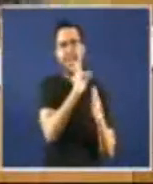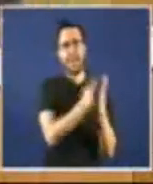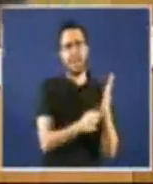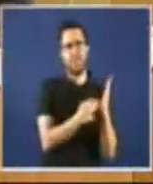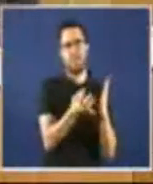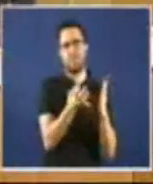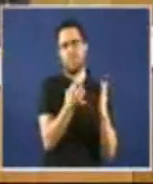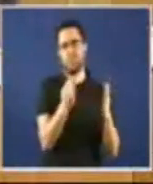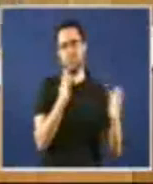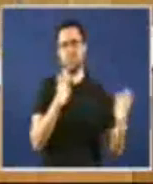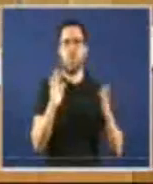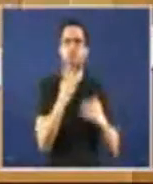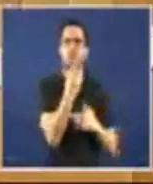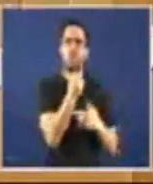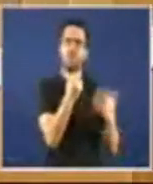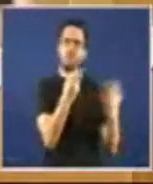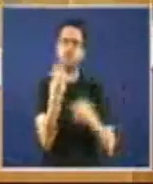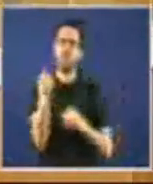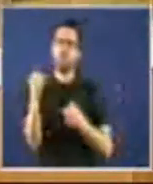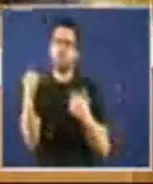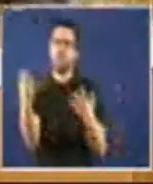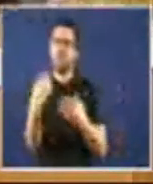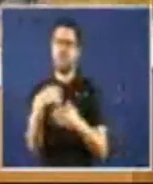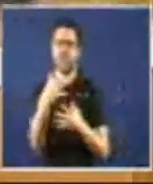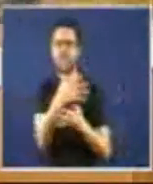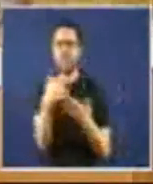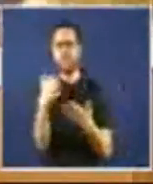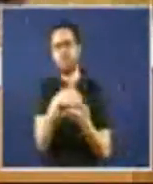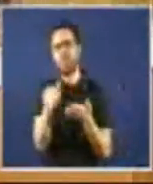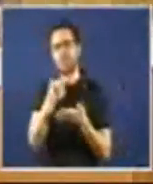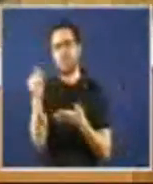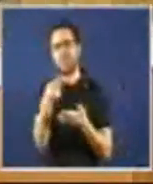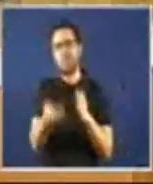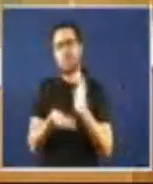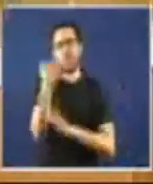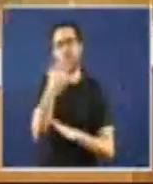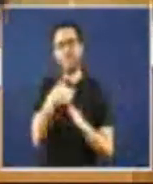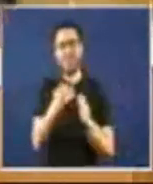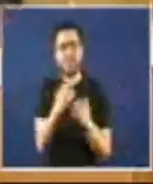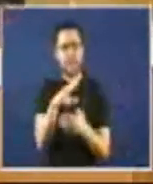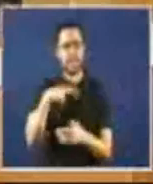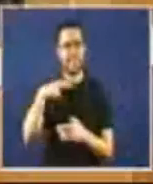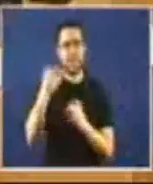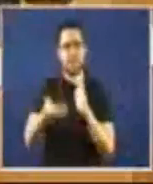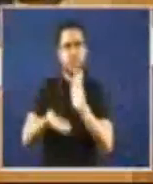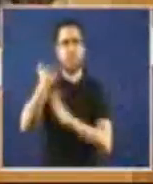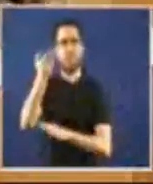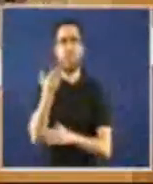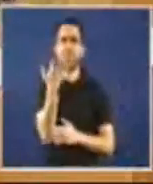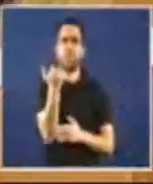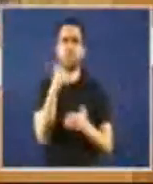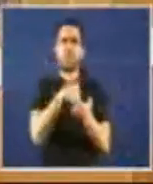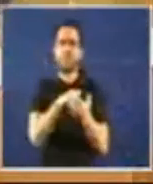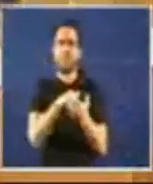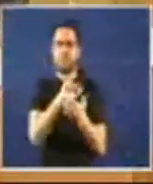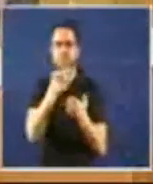por uns 1.500 millóns de euros máis en total elevaría-se así a débeda computada nuns máis de 5.000 millóns de euros